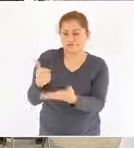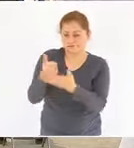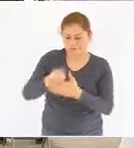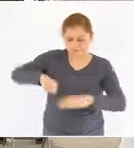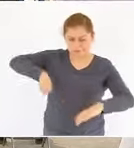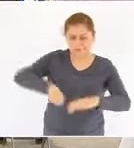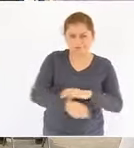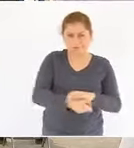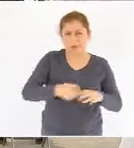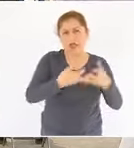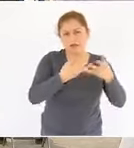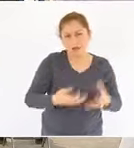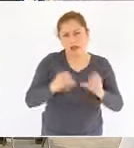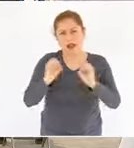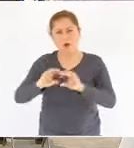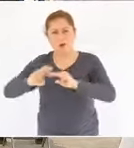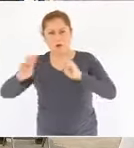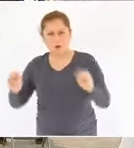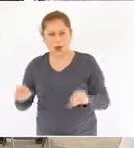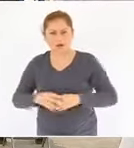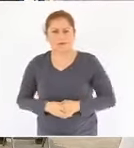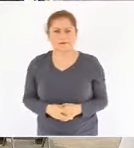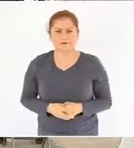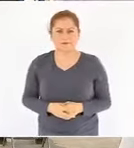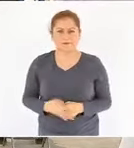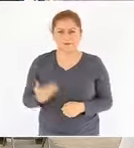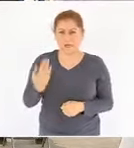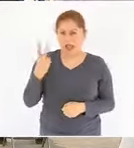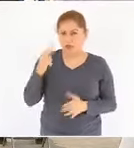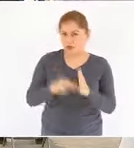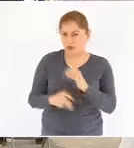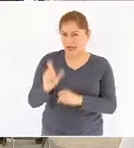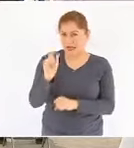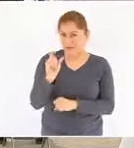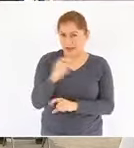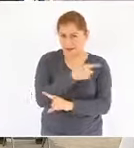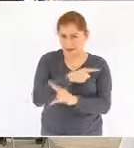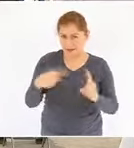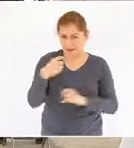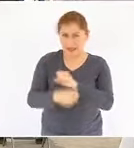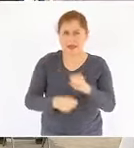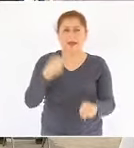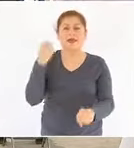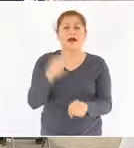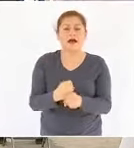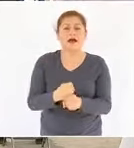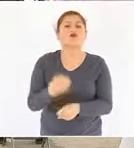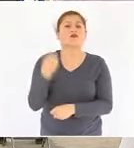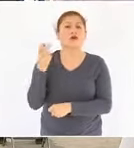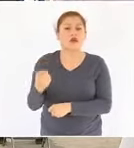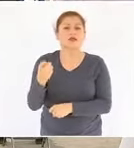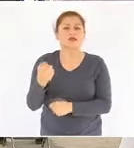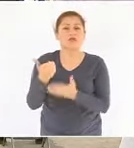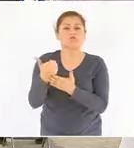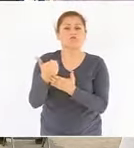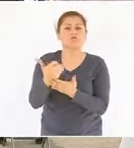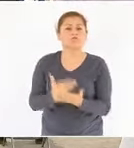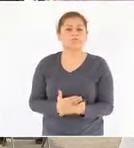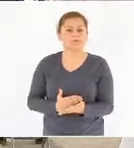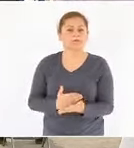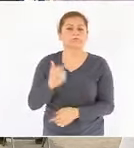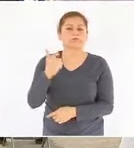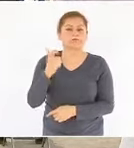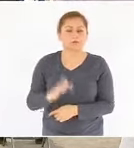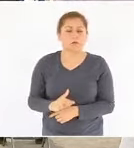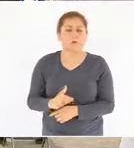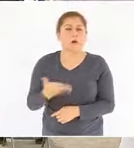terrestres. Durante el segundo semestre de 2020 la disminución de costos sólo por la renta